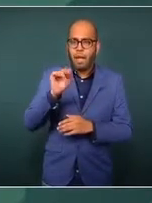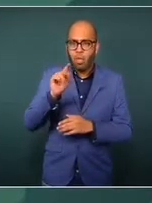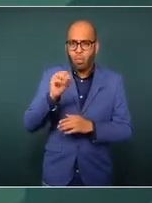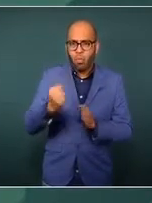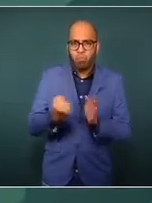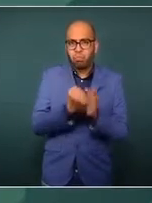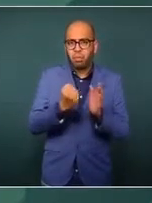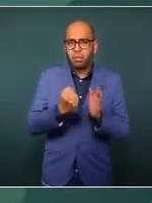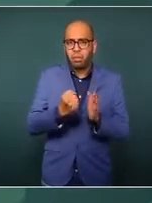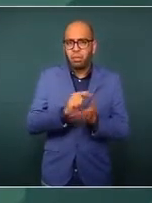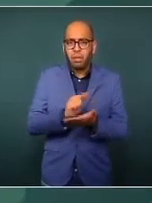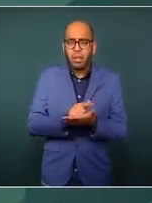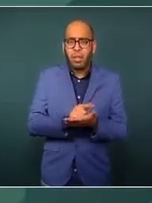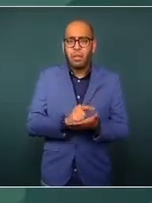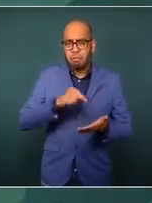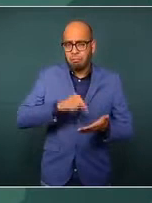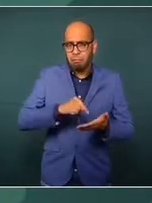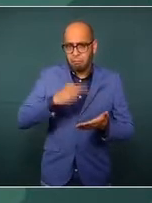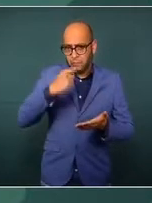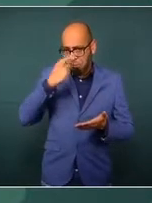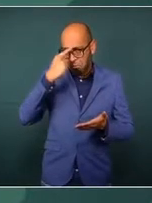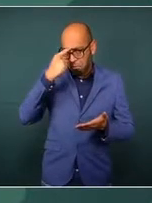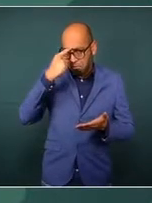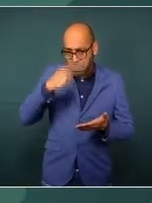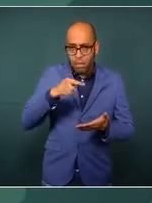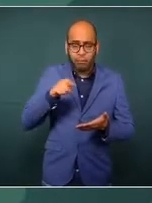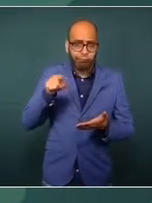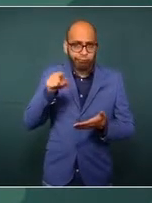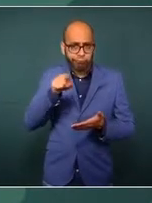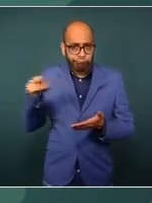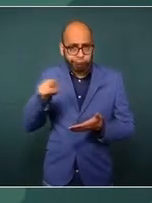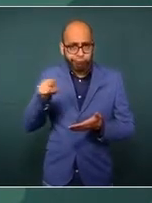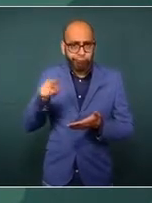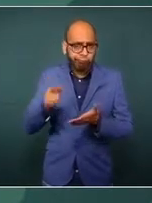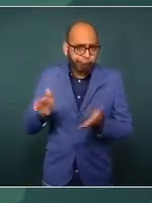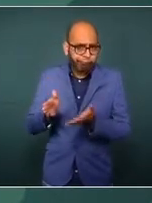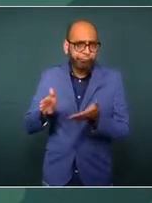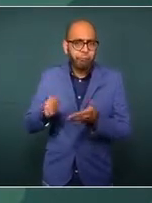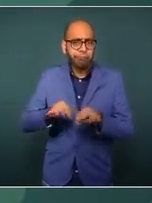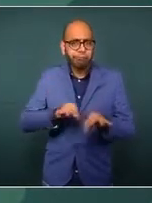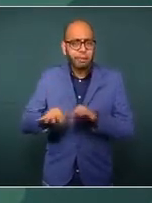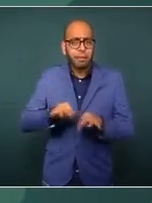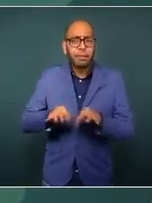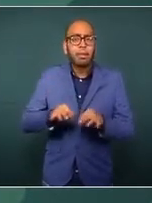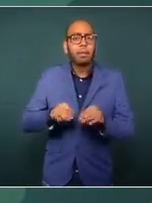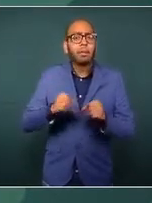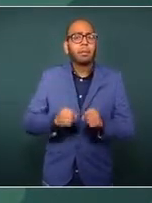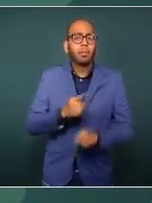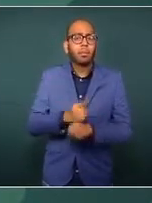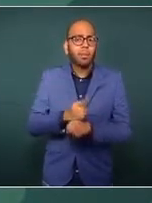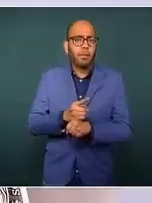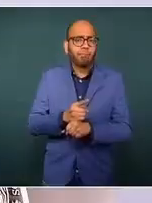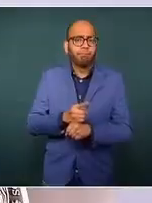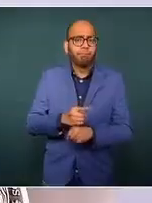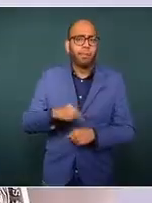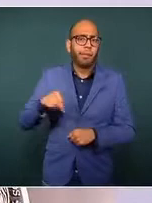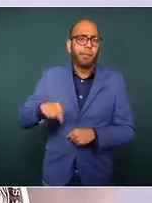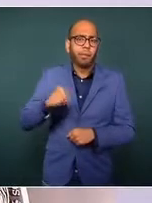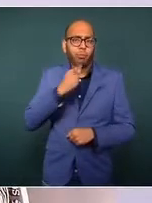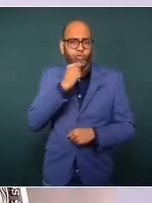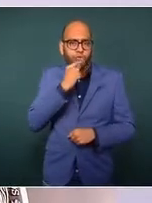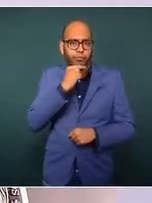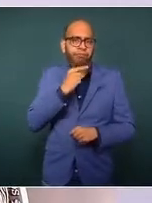la actuación de las Fuerzas Armadas en materia de seguridad pública yo estoy convencido